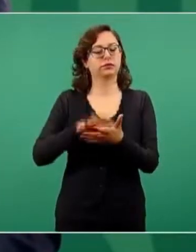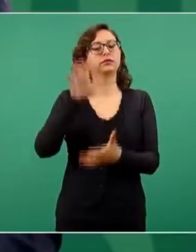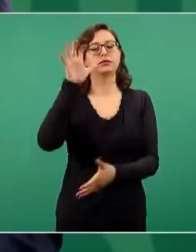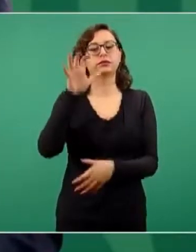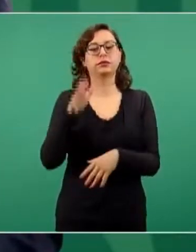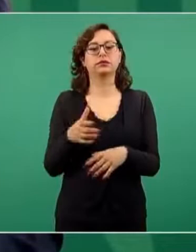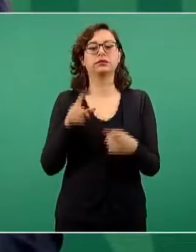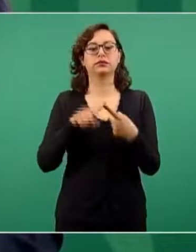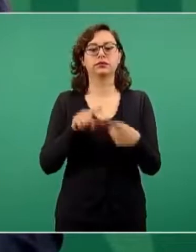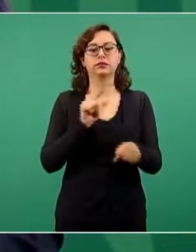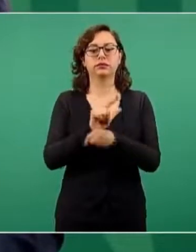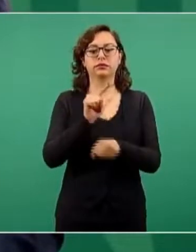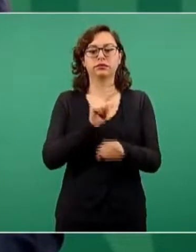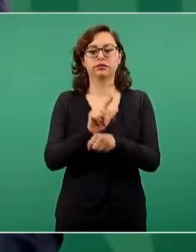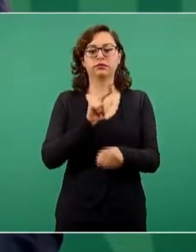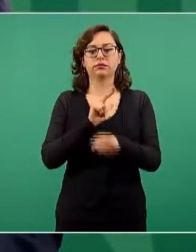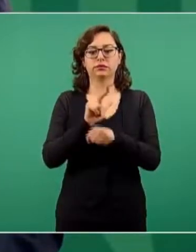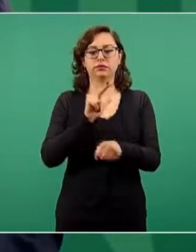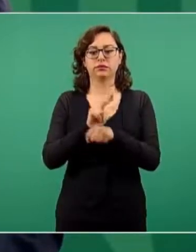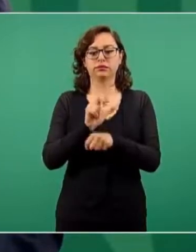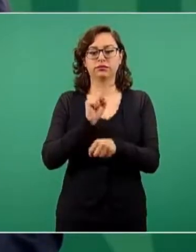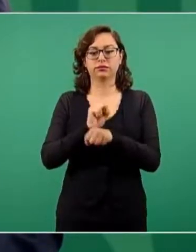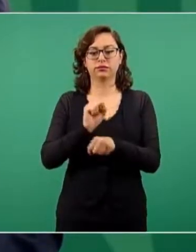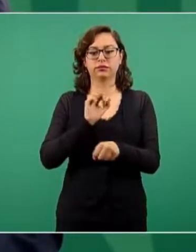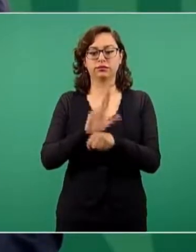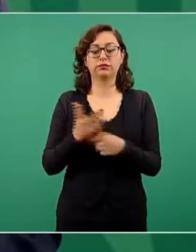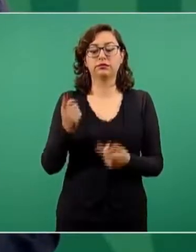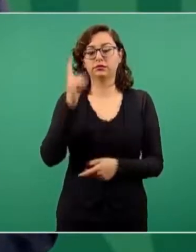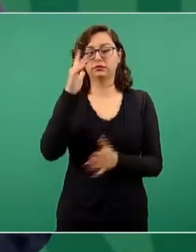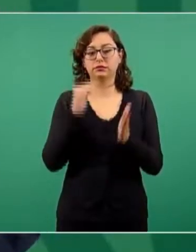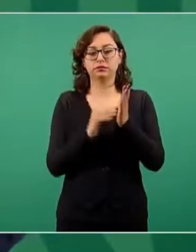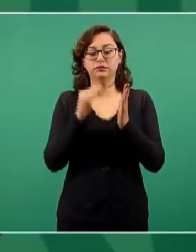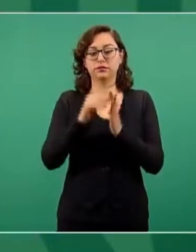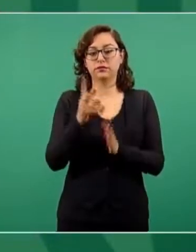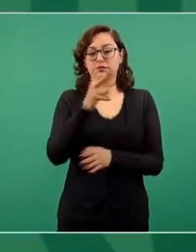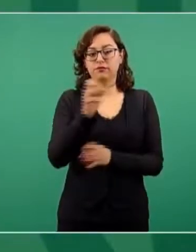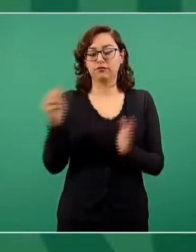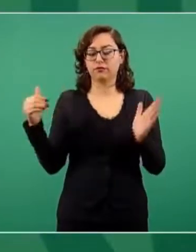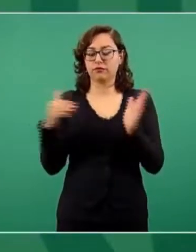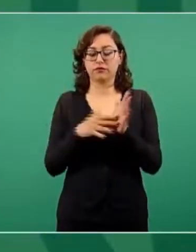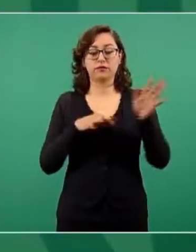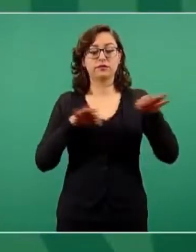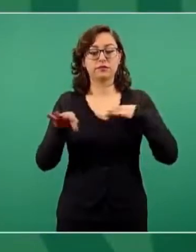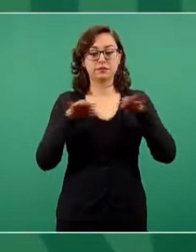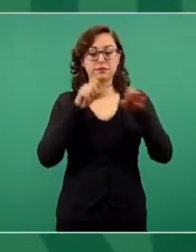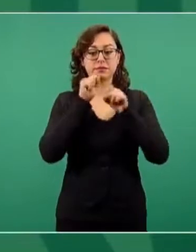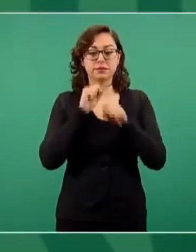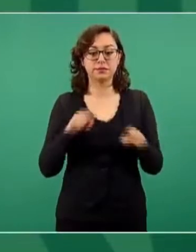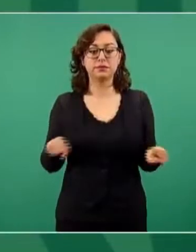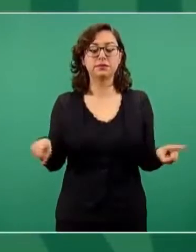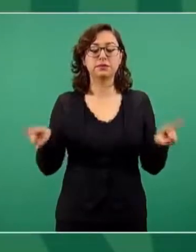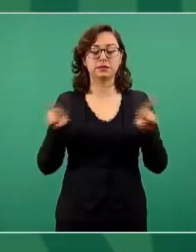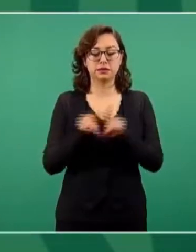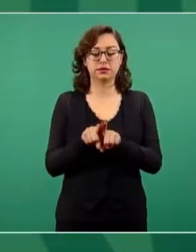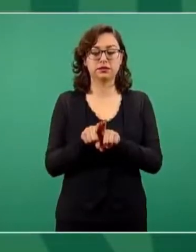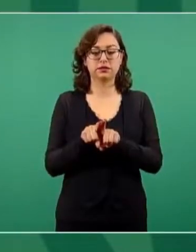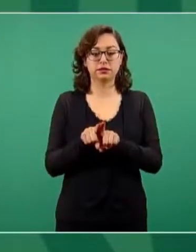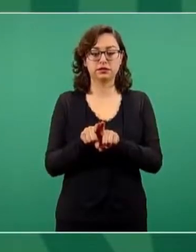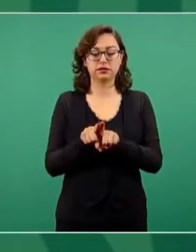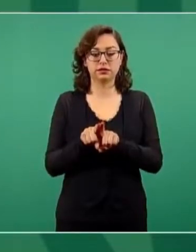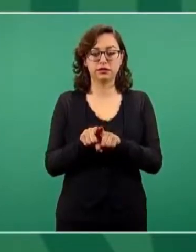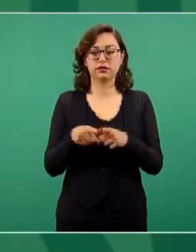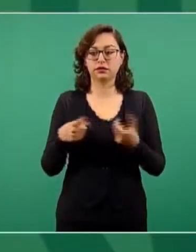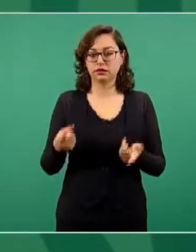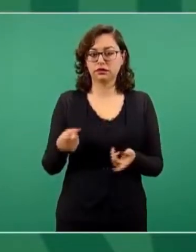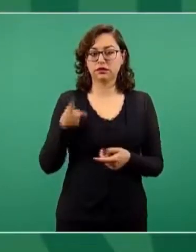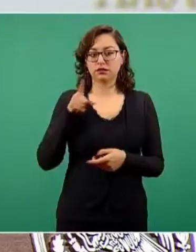Honduras, El Salvador, un millón doscientos mil empleos. Y esto acompañado también con el compromiso de que